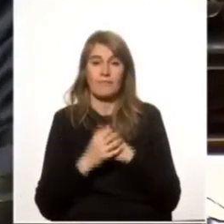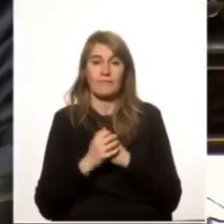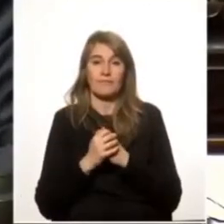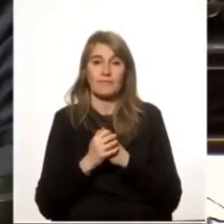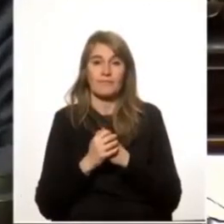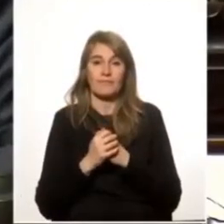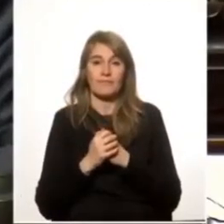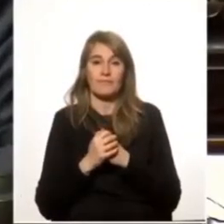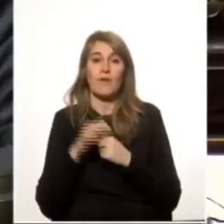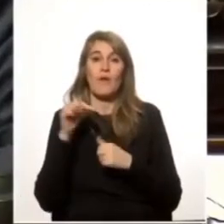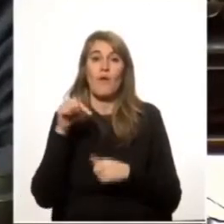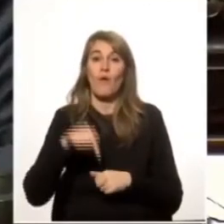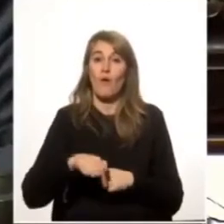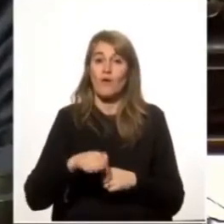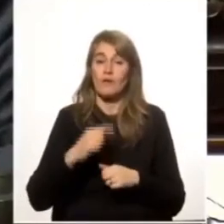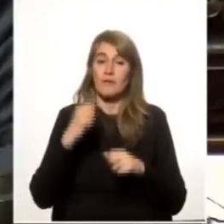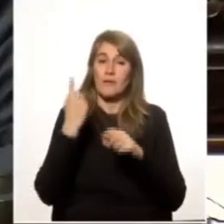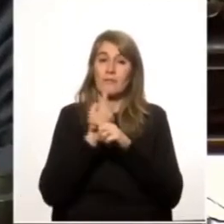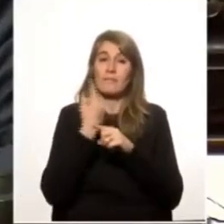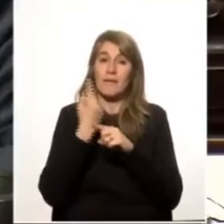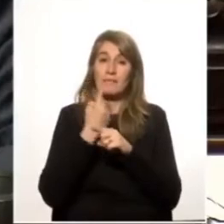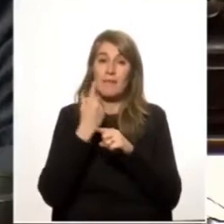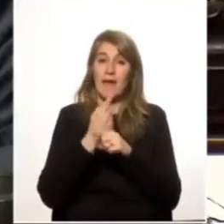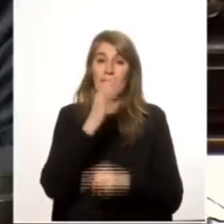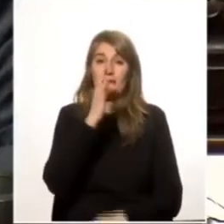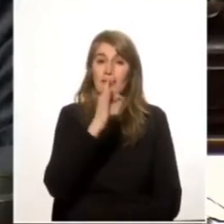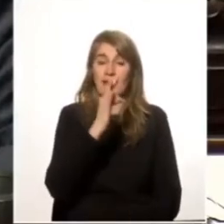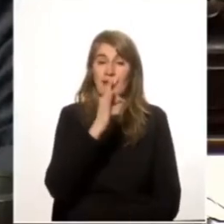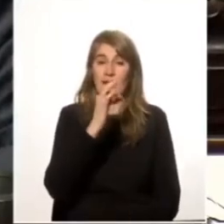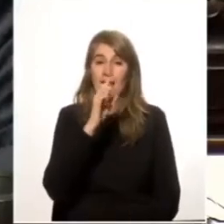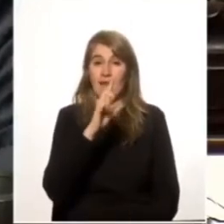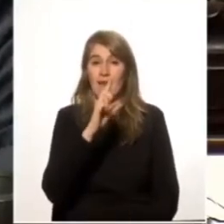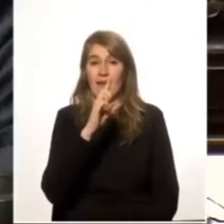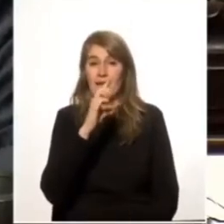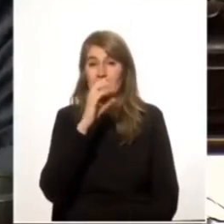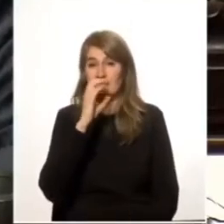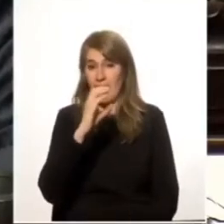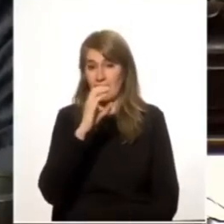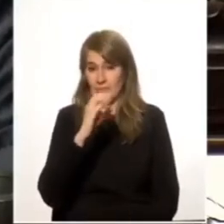Celebramos el primer TLC de país a país